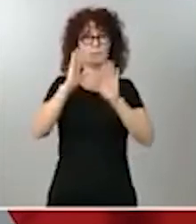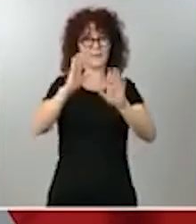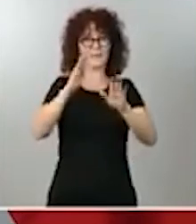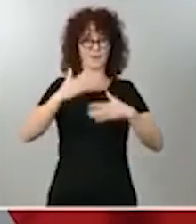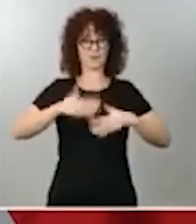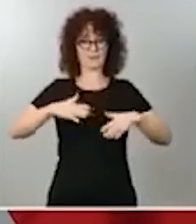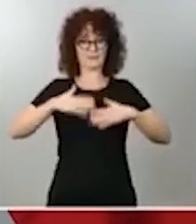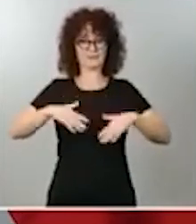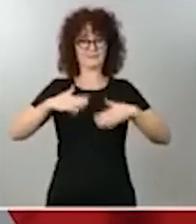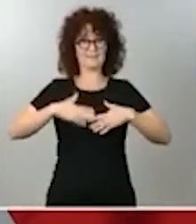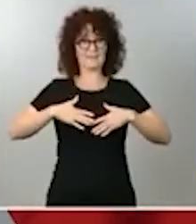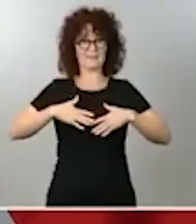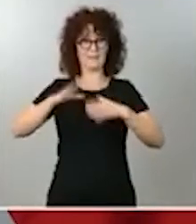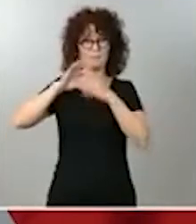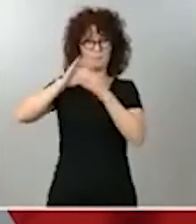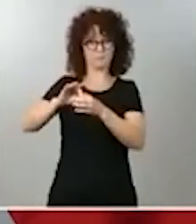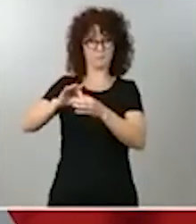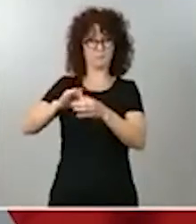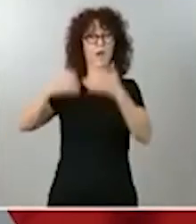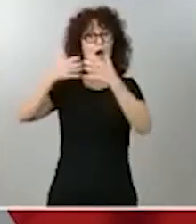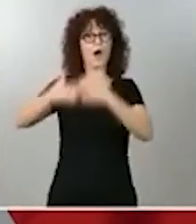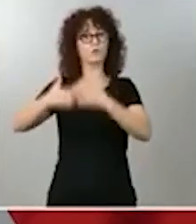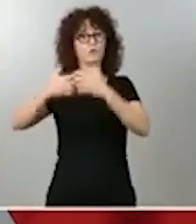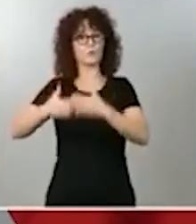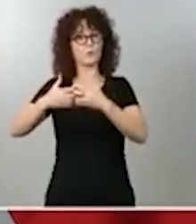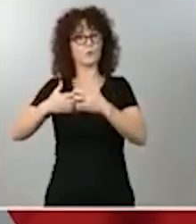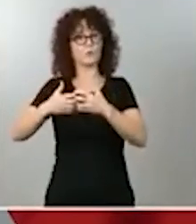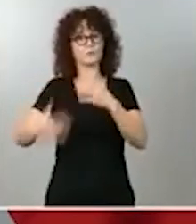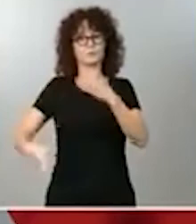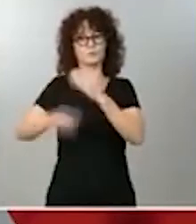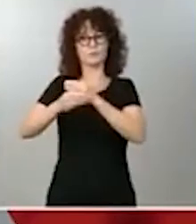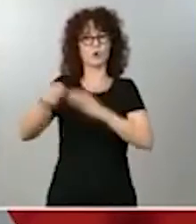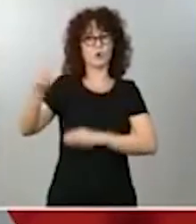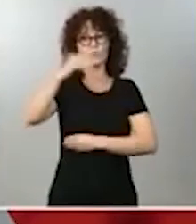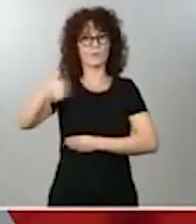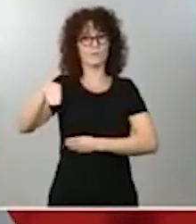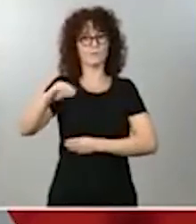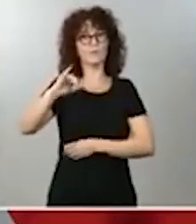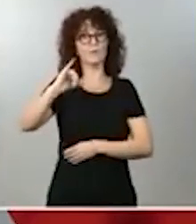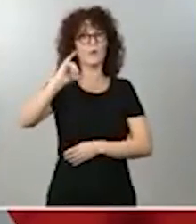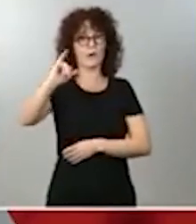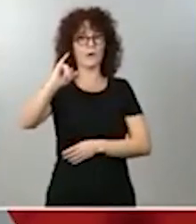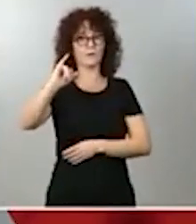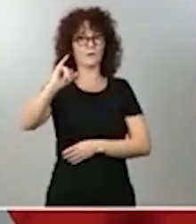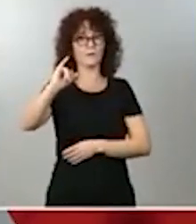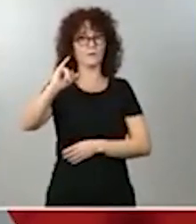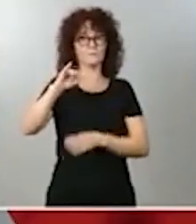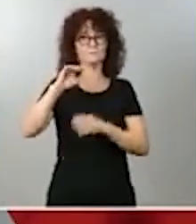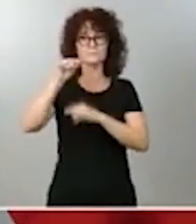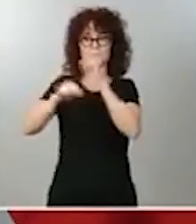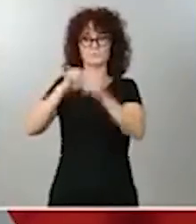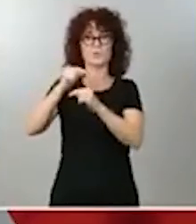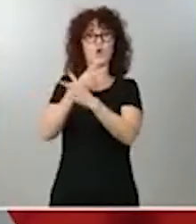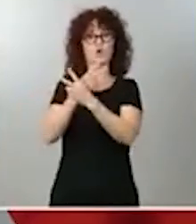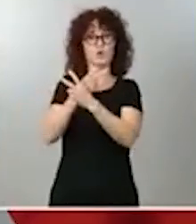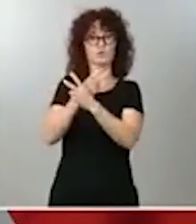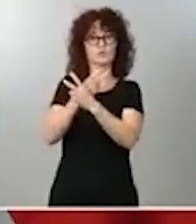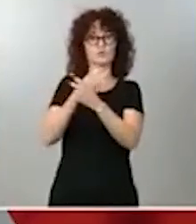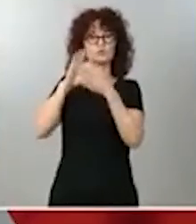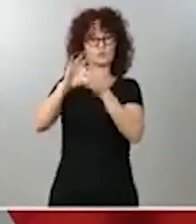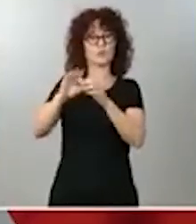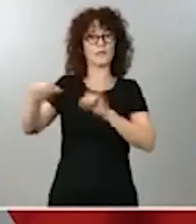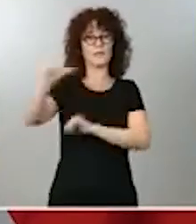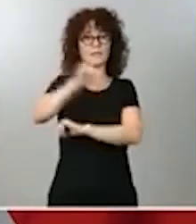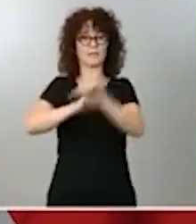sí están dotados de ese complemento que está vinculado a los tóxicos y a los productos químicos. Quiero decir que vamos a ver ahí,